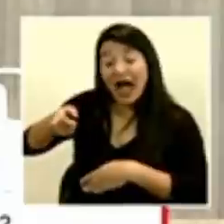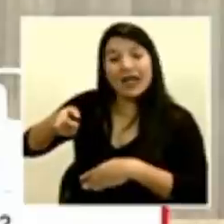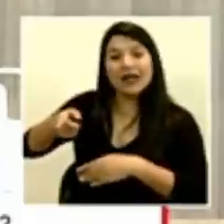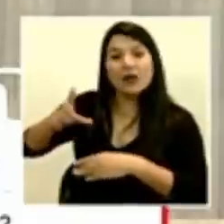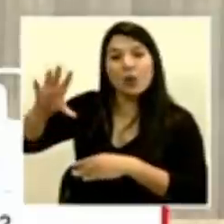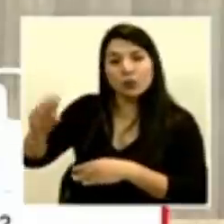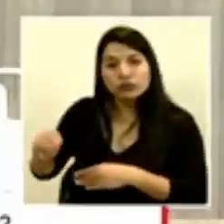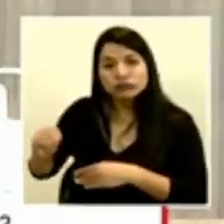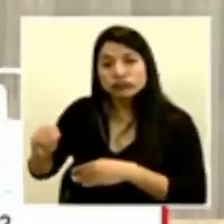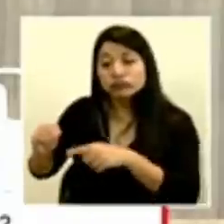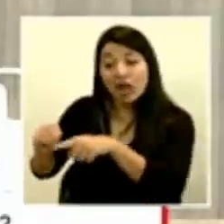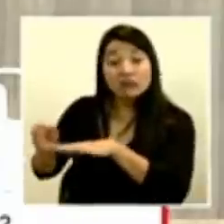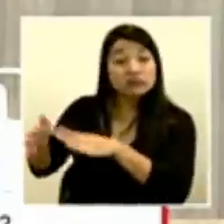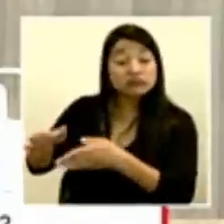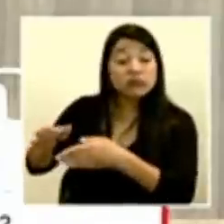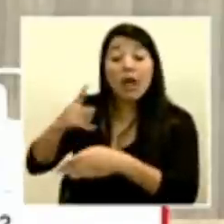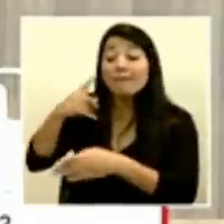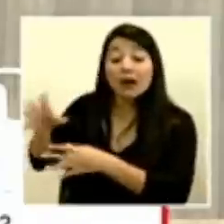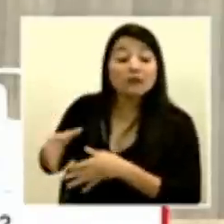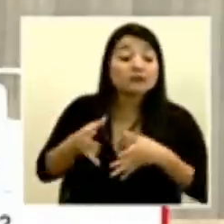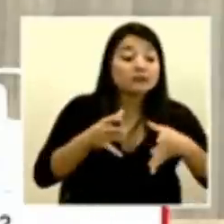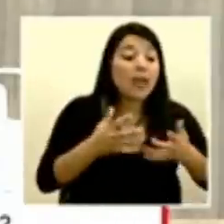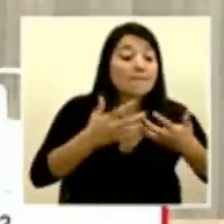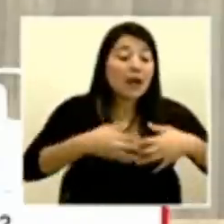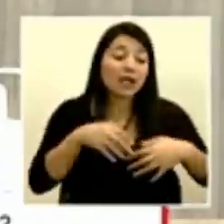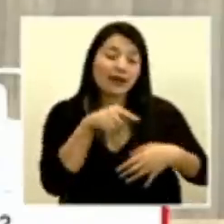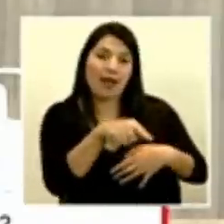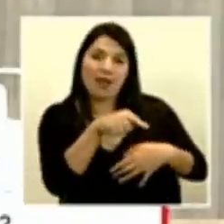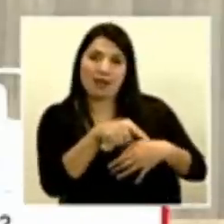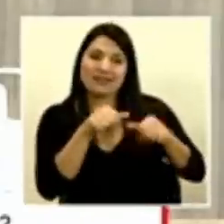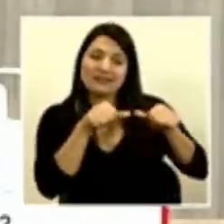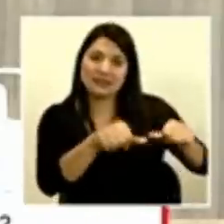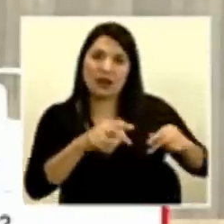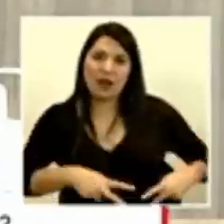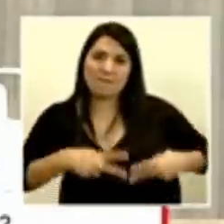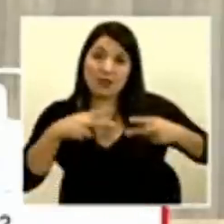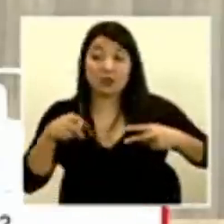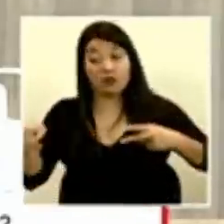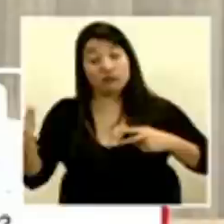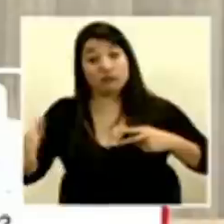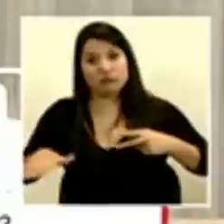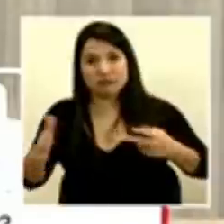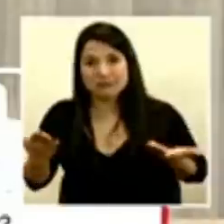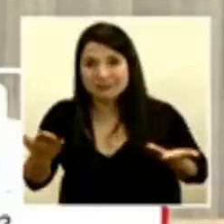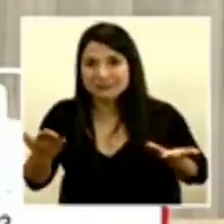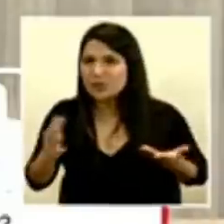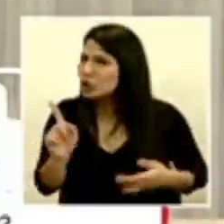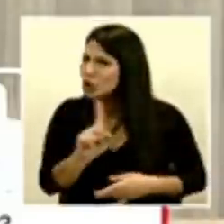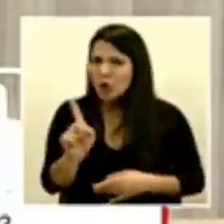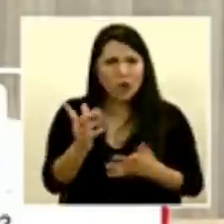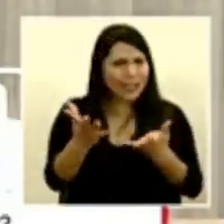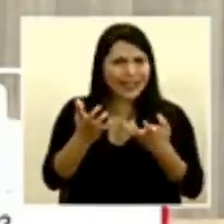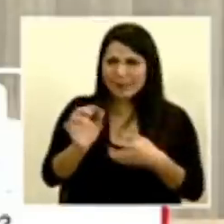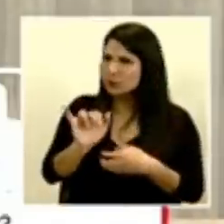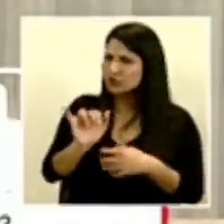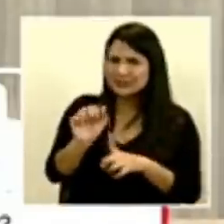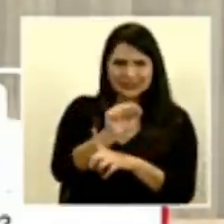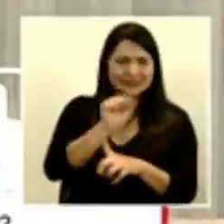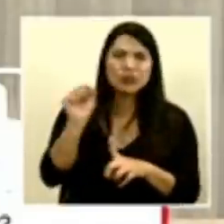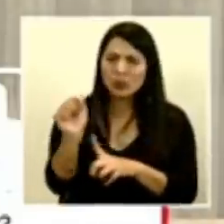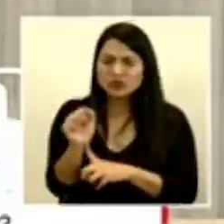porque no hay suficientes respiradores. Y eso es lo que queremos cuidar. Yo entiendo la necesidad social y económica. Somos muy